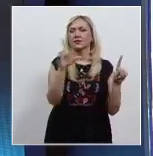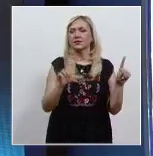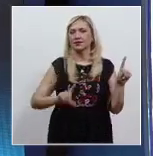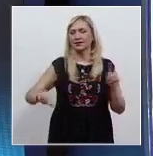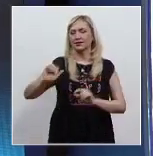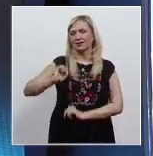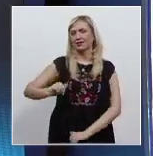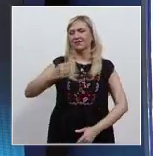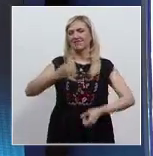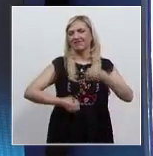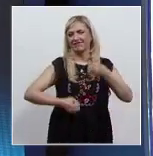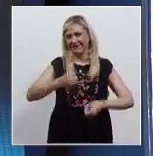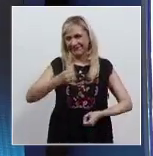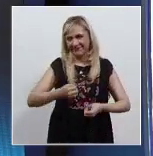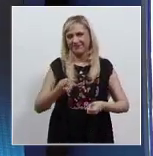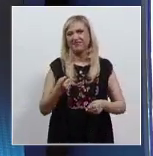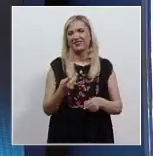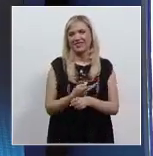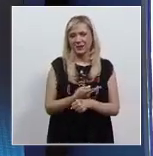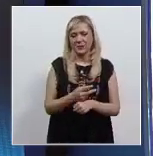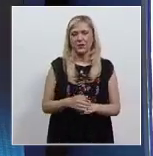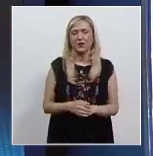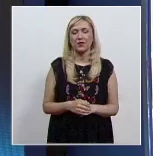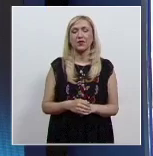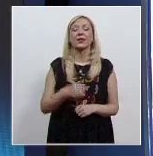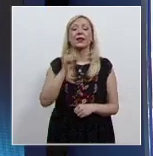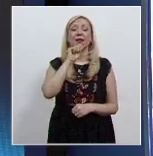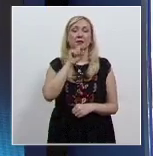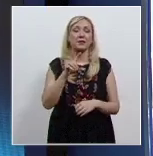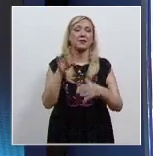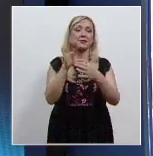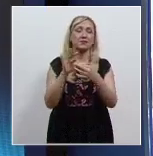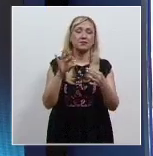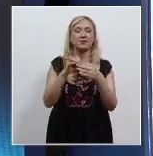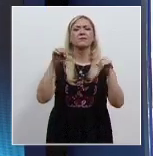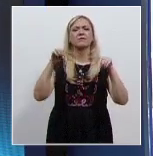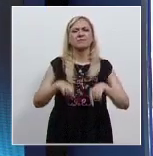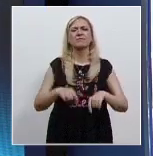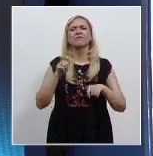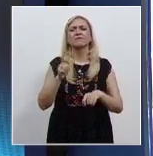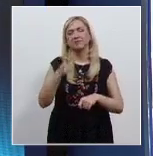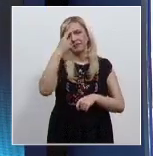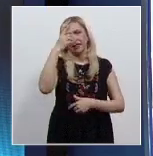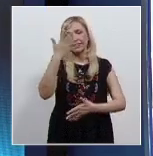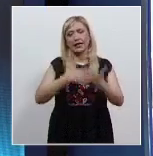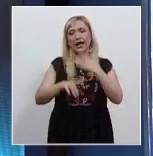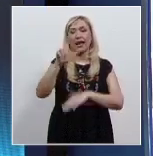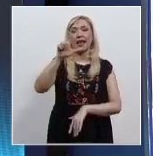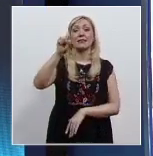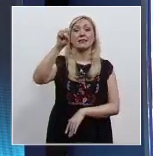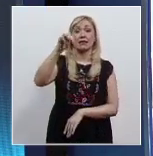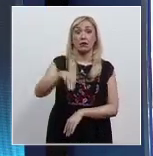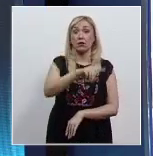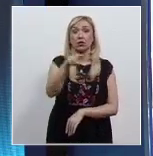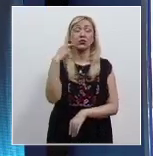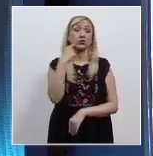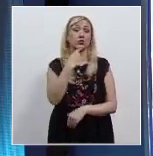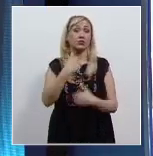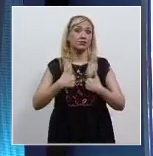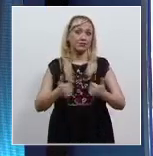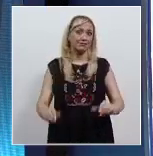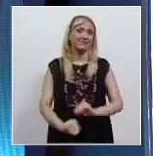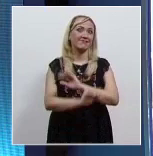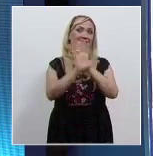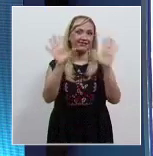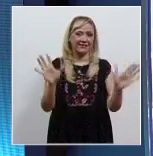de la Federación. Antes de comenzar, le informamos que esta transmisión se realiza de manera simultánea en lengua de señas mexicana